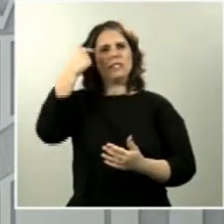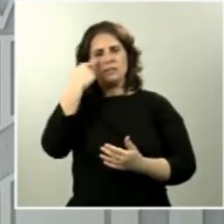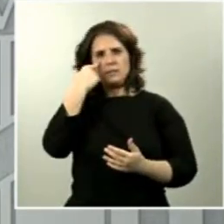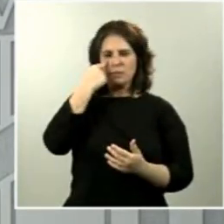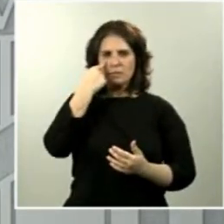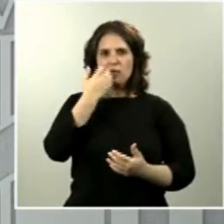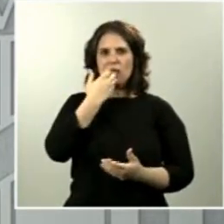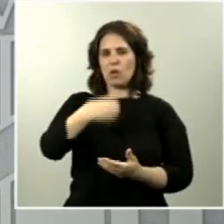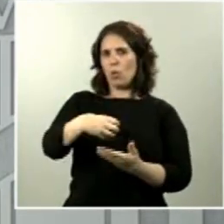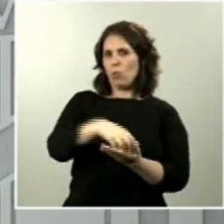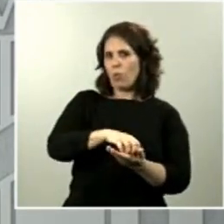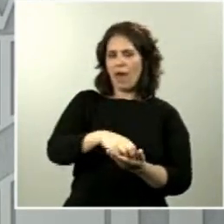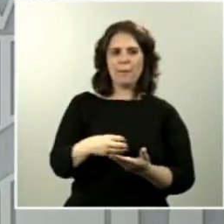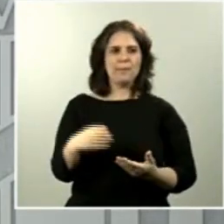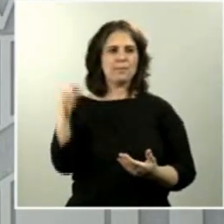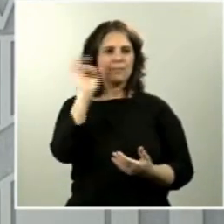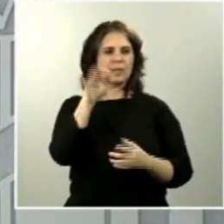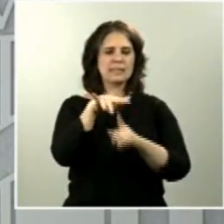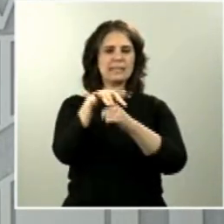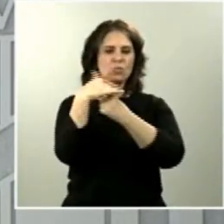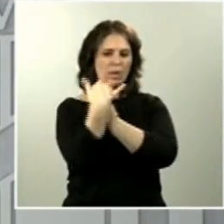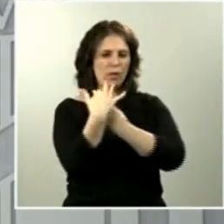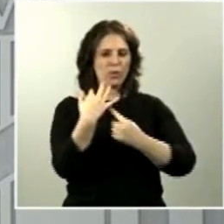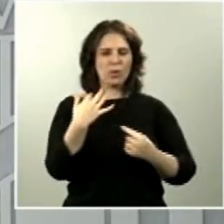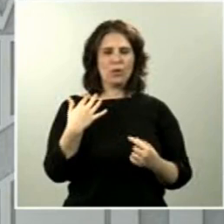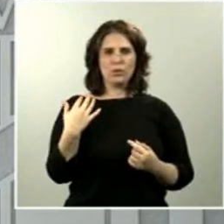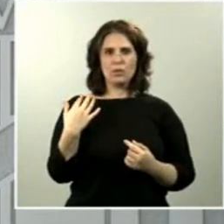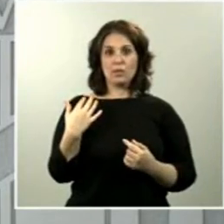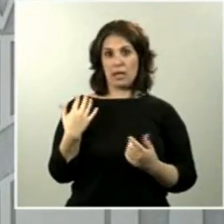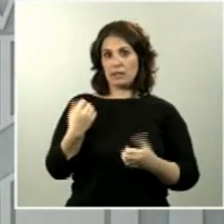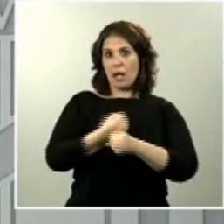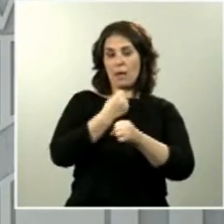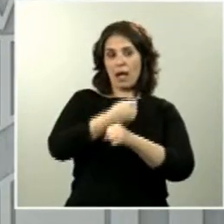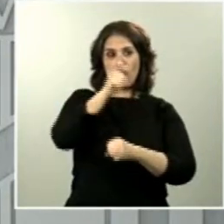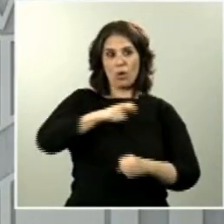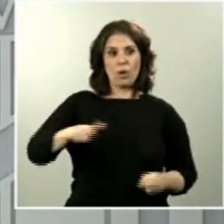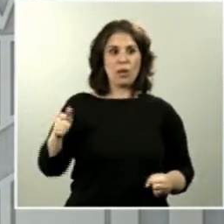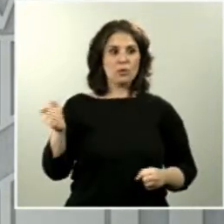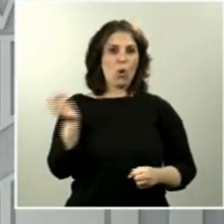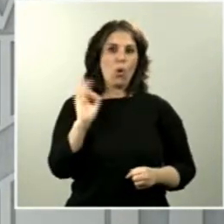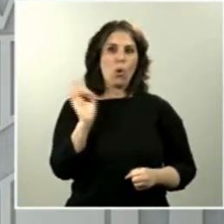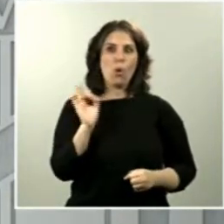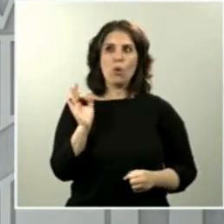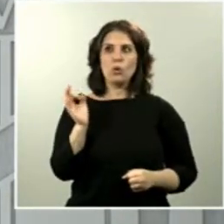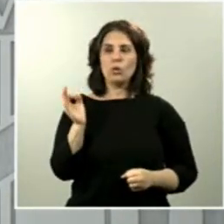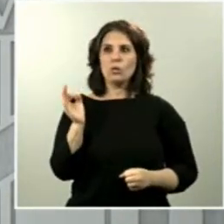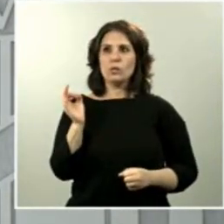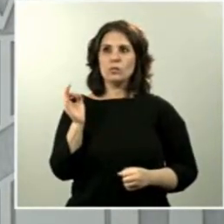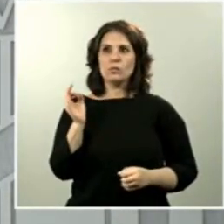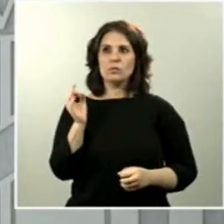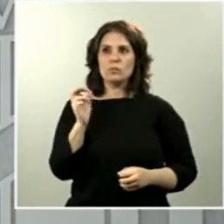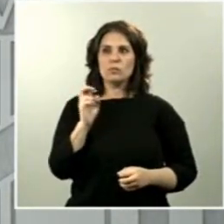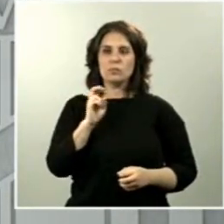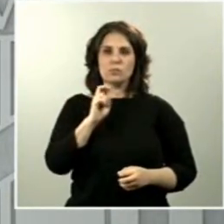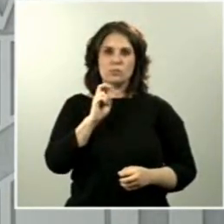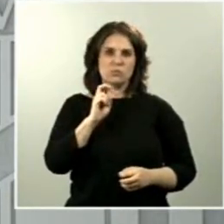cuando hay alguna situación en la que se entienda por parte de los trabajadores o por parte de algún tercero que no existen